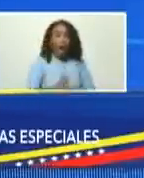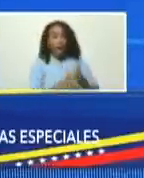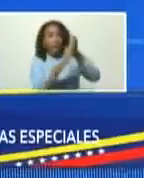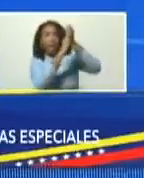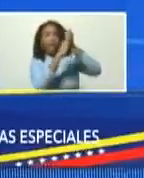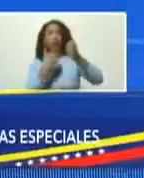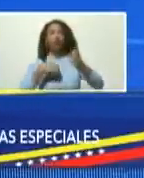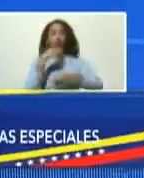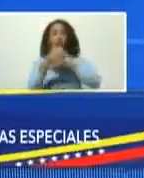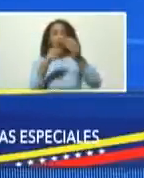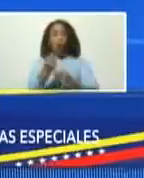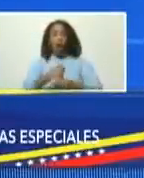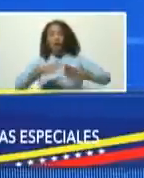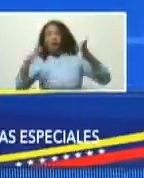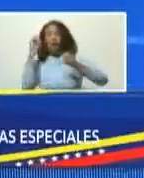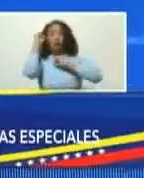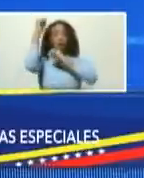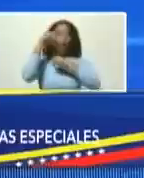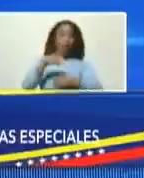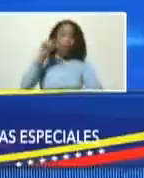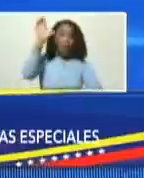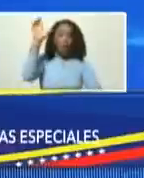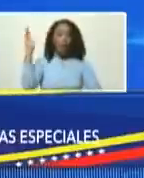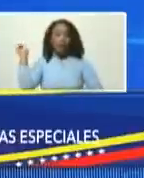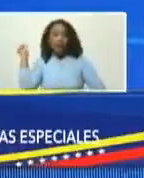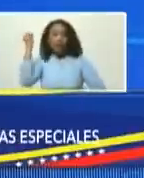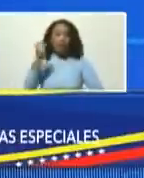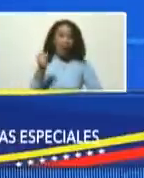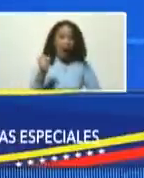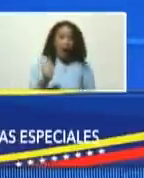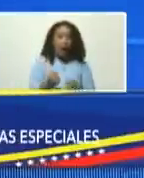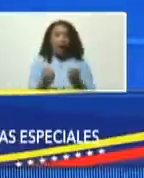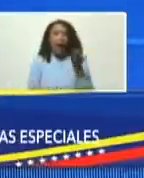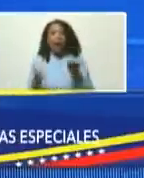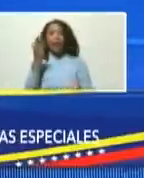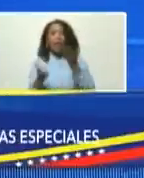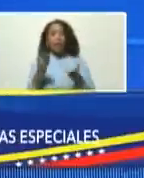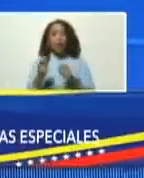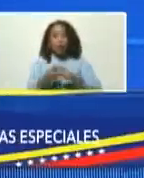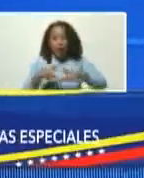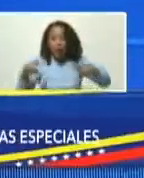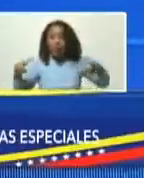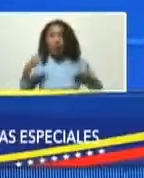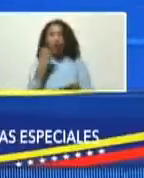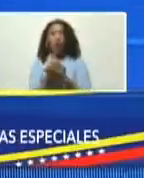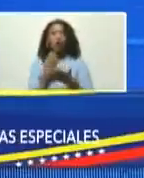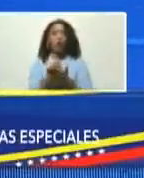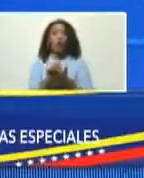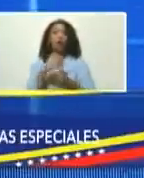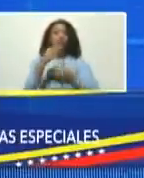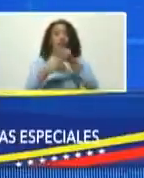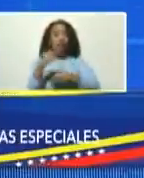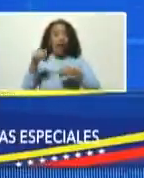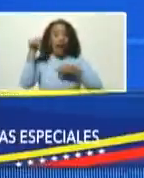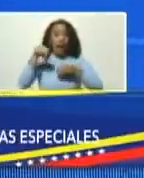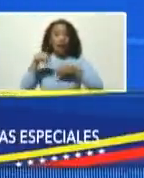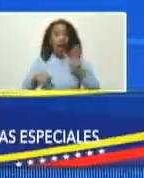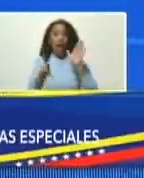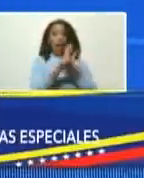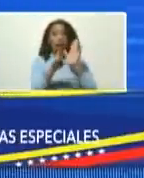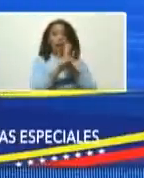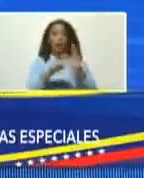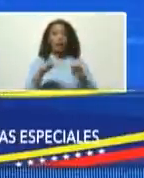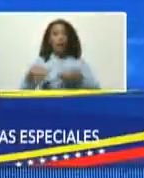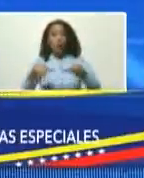para la patria. Esto nos ha traído estabilidad y crecimiento en la economía que se va a seguir consolidando. Y esta Ley de Zonas